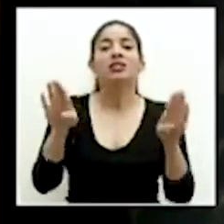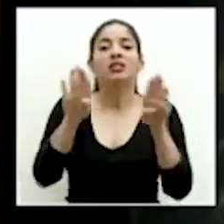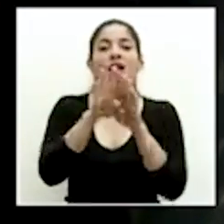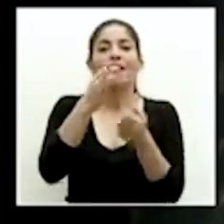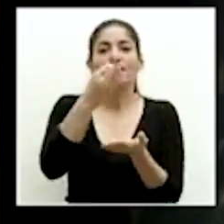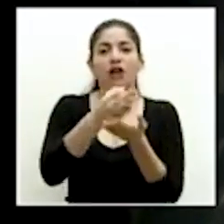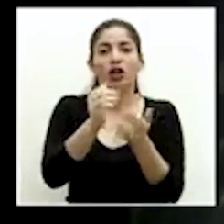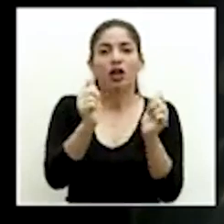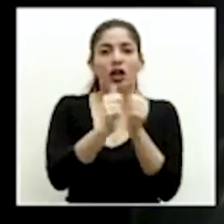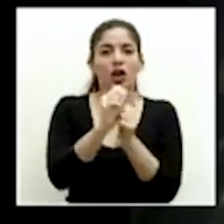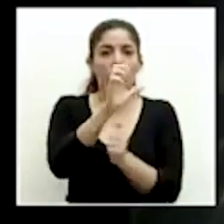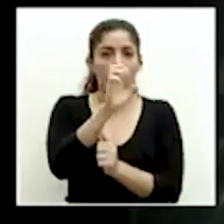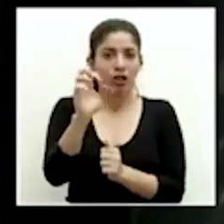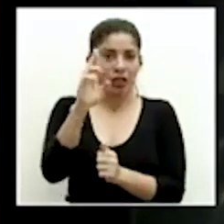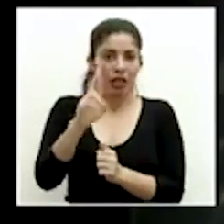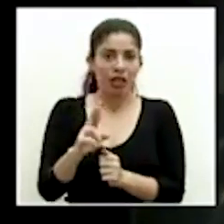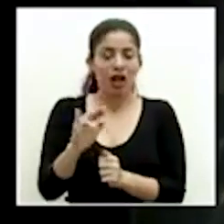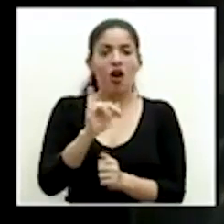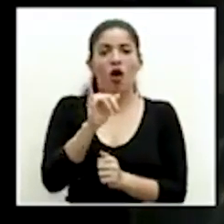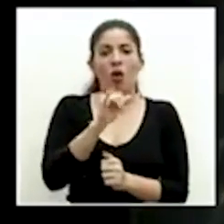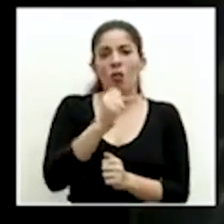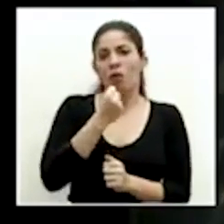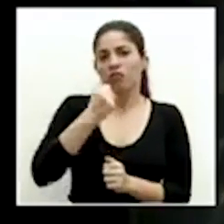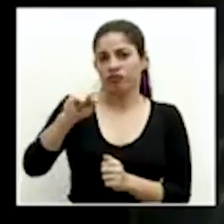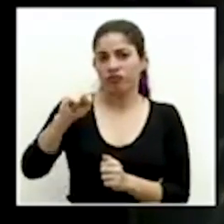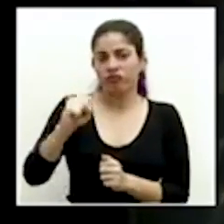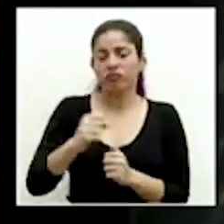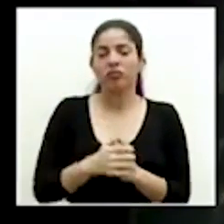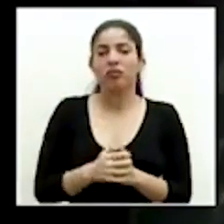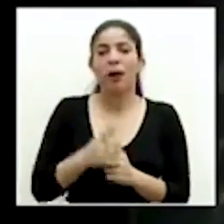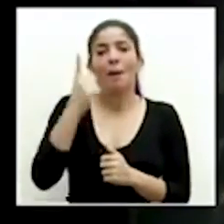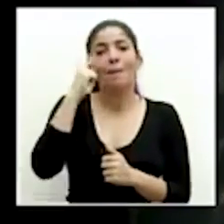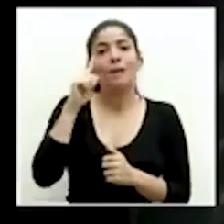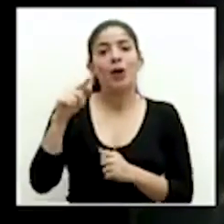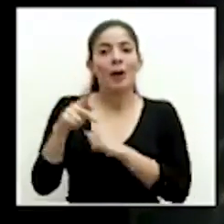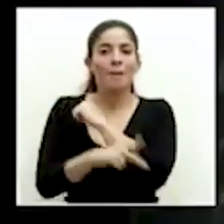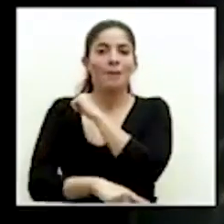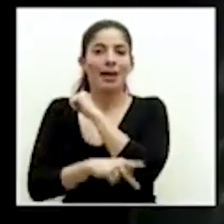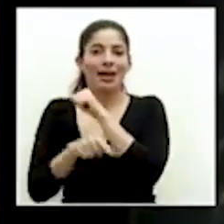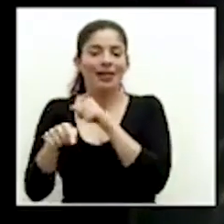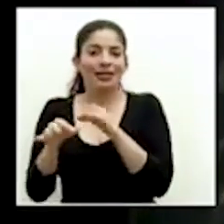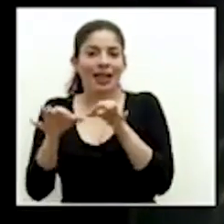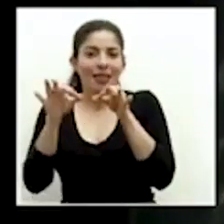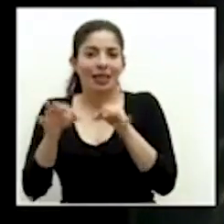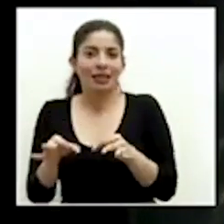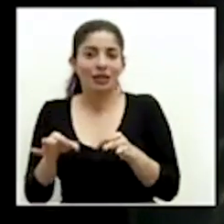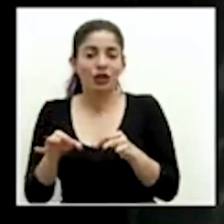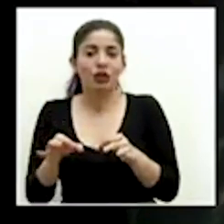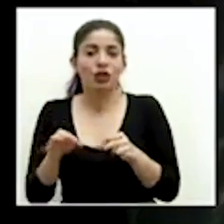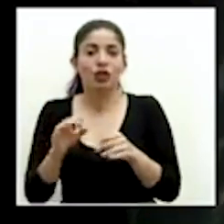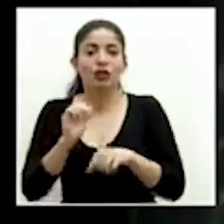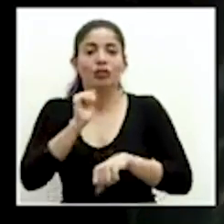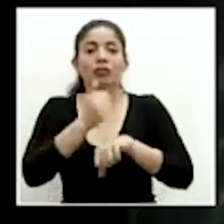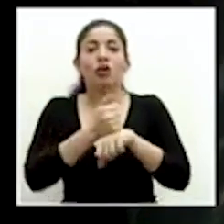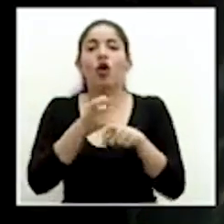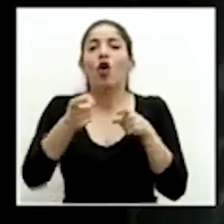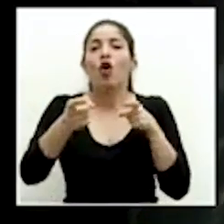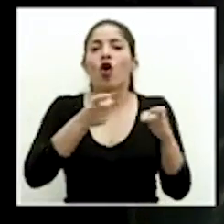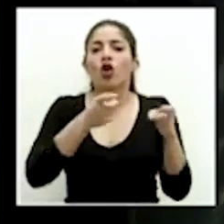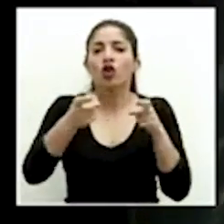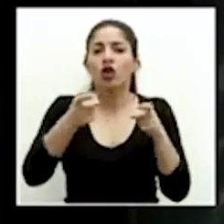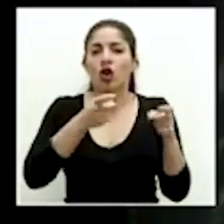fronteras con Costa Rica como represalia por la decisión del país de impulsar el control